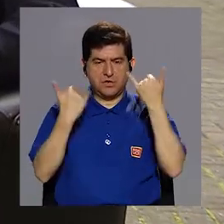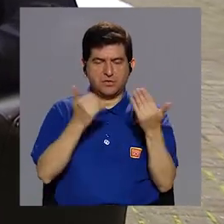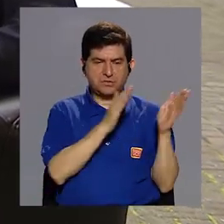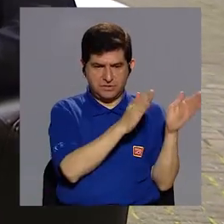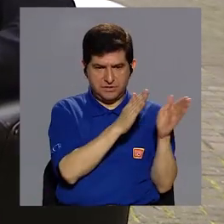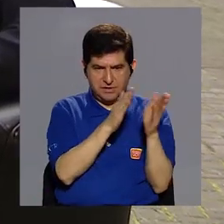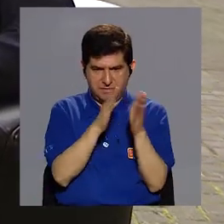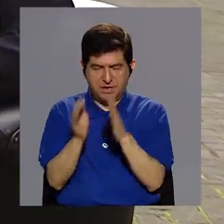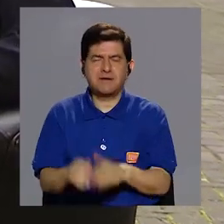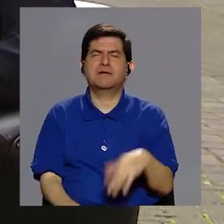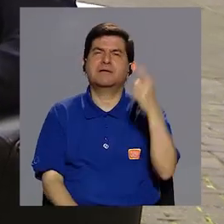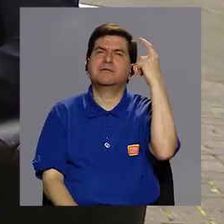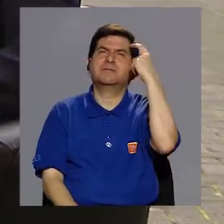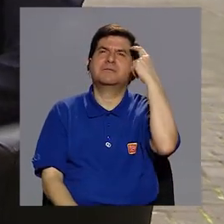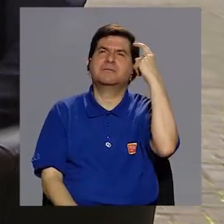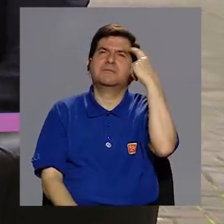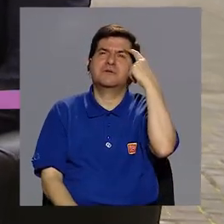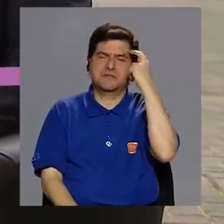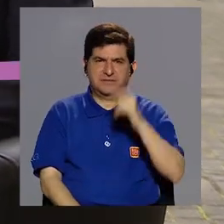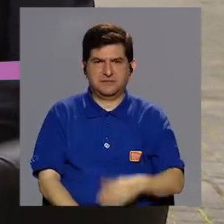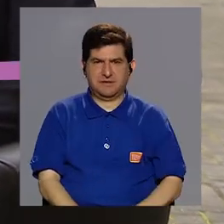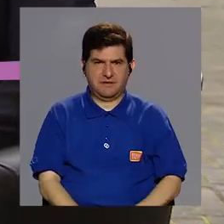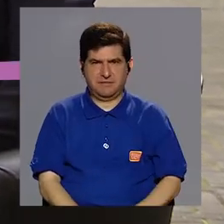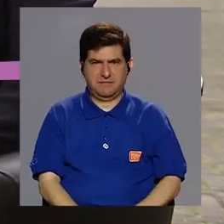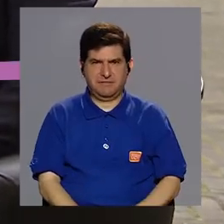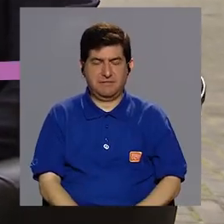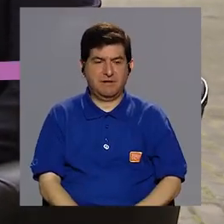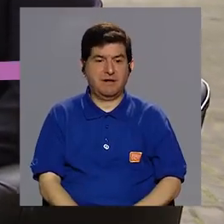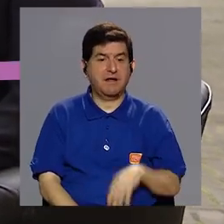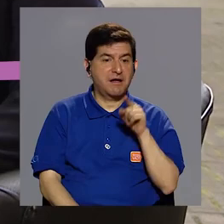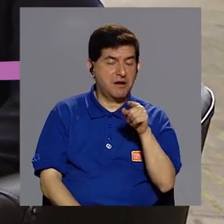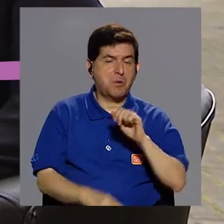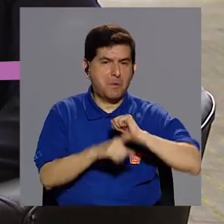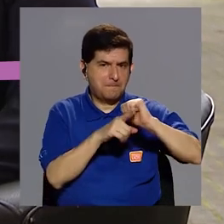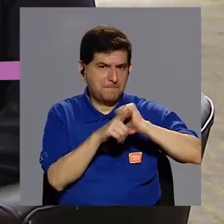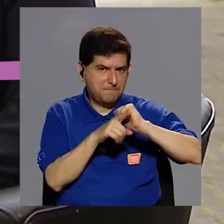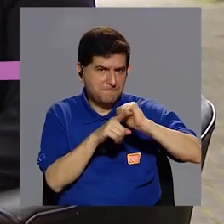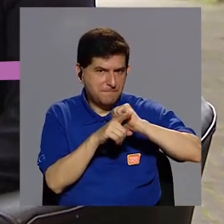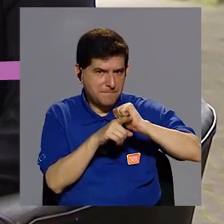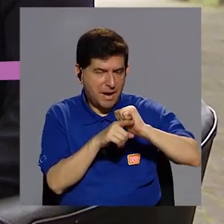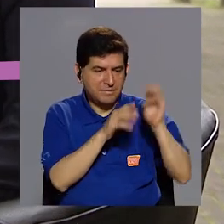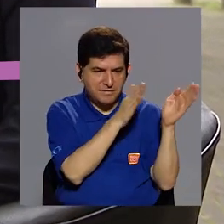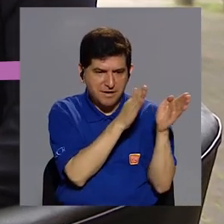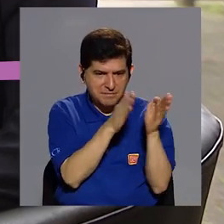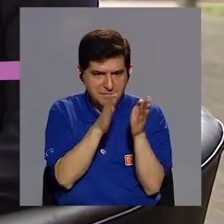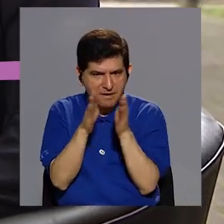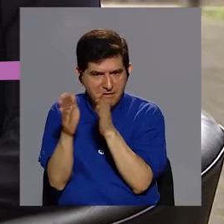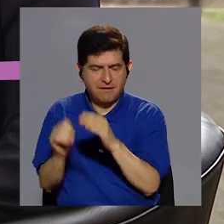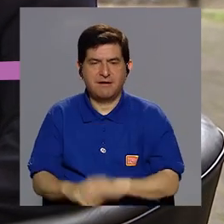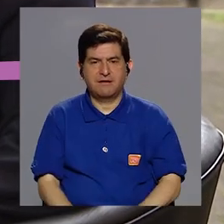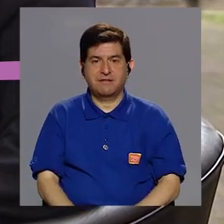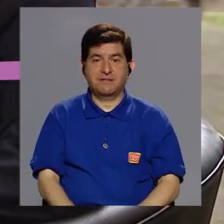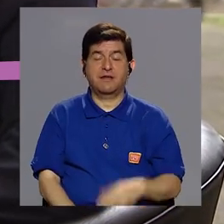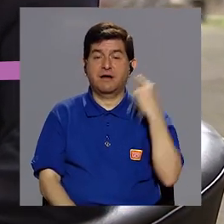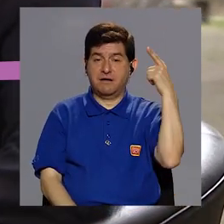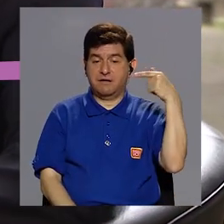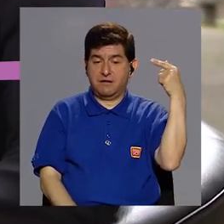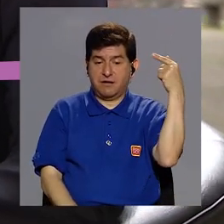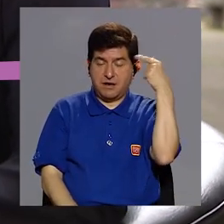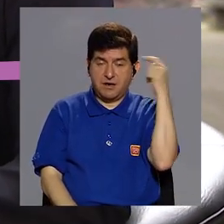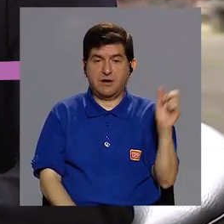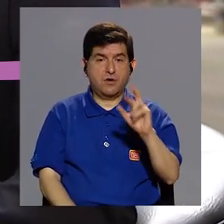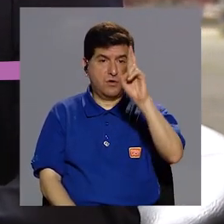nosotros hemos estado planteando y pensamos que con esta práctica de planificación que